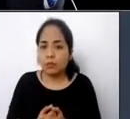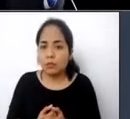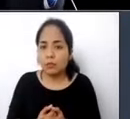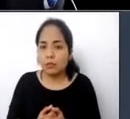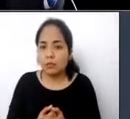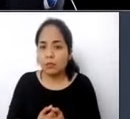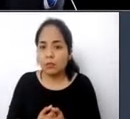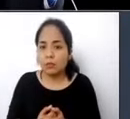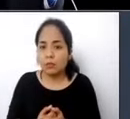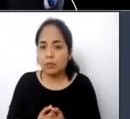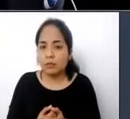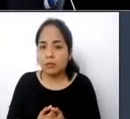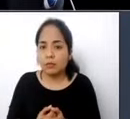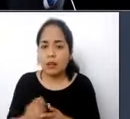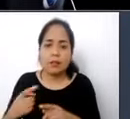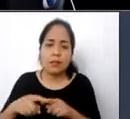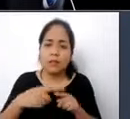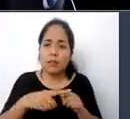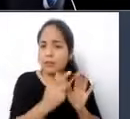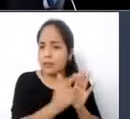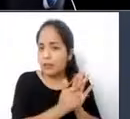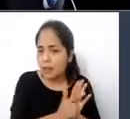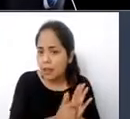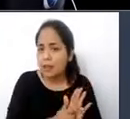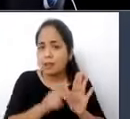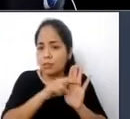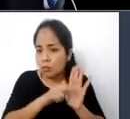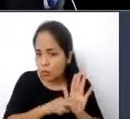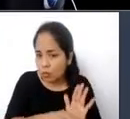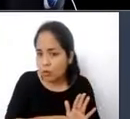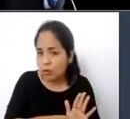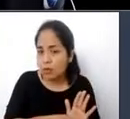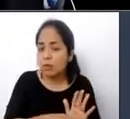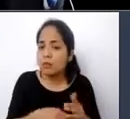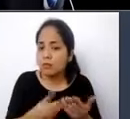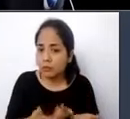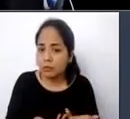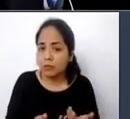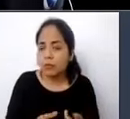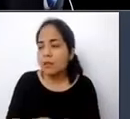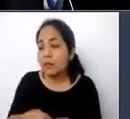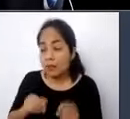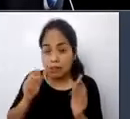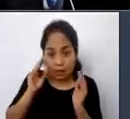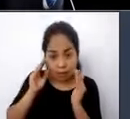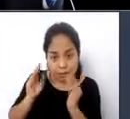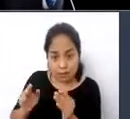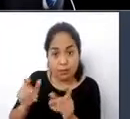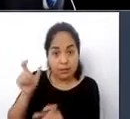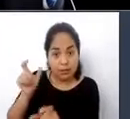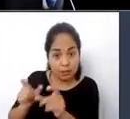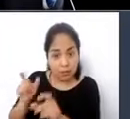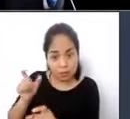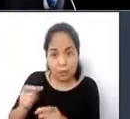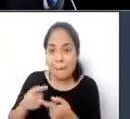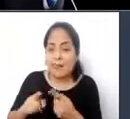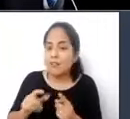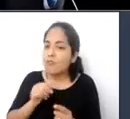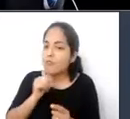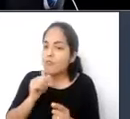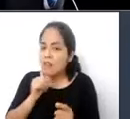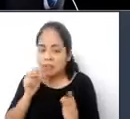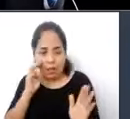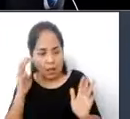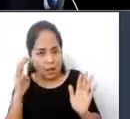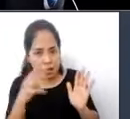cantidad de leyes y normas técnicas que tienen que ver especialmente con los usuarios pero que generalmente no se cumplen y que en términos generales